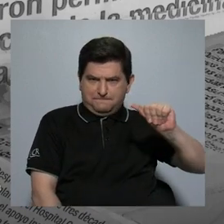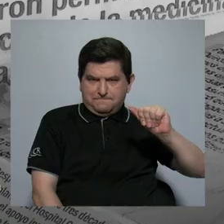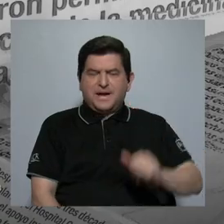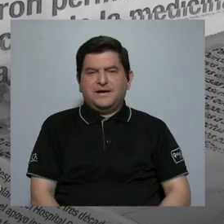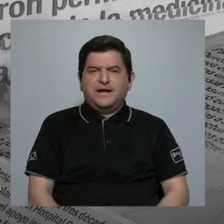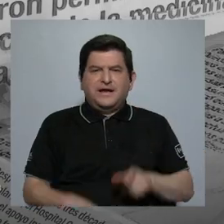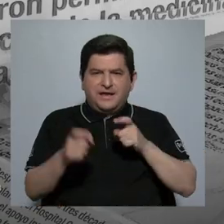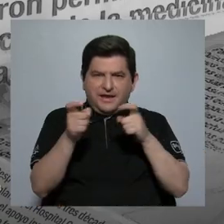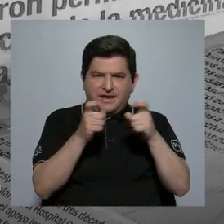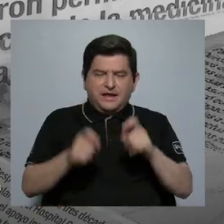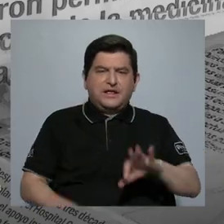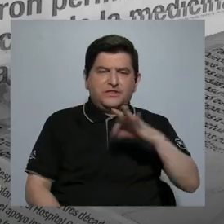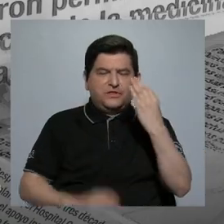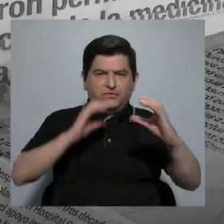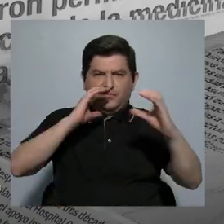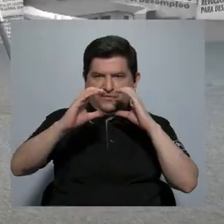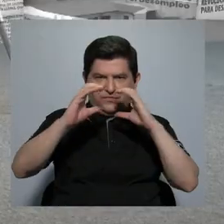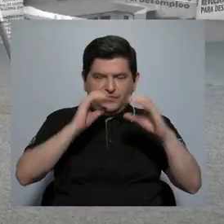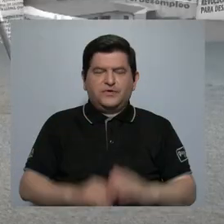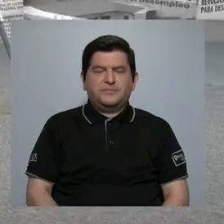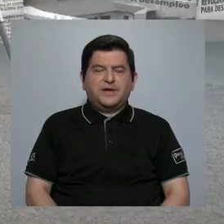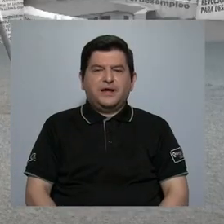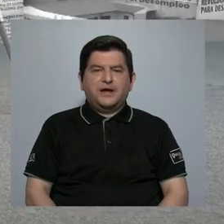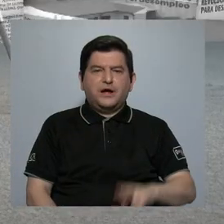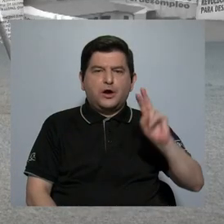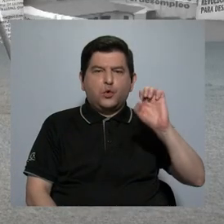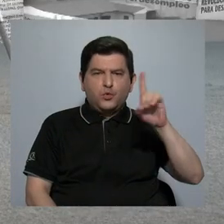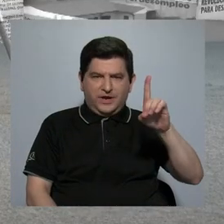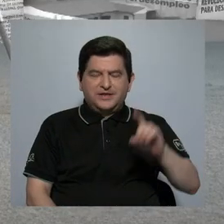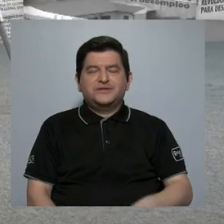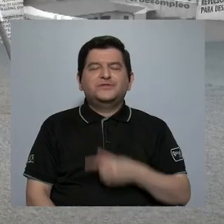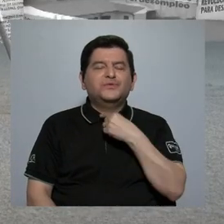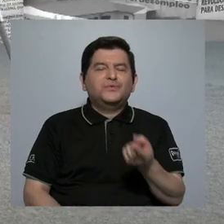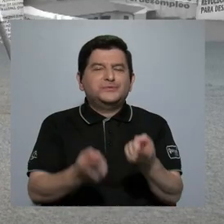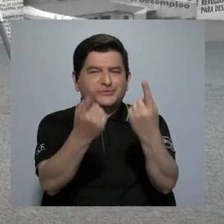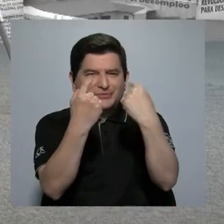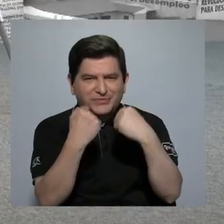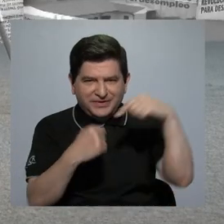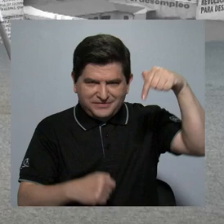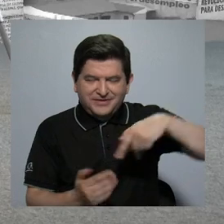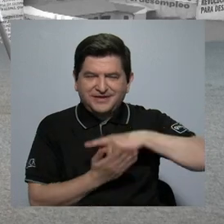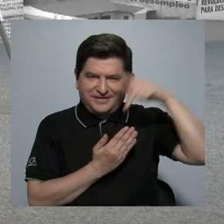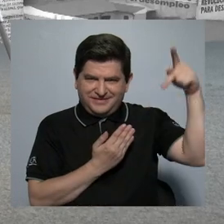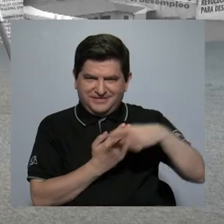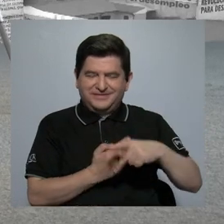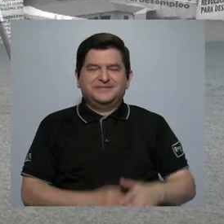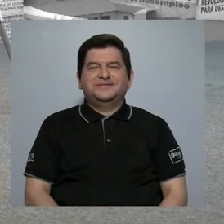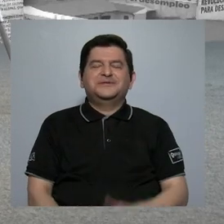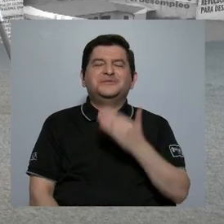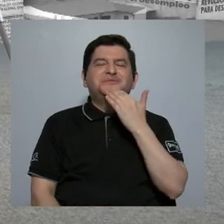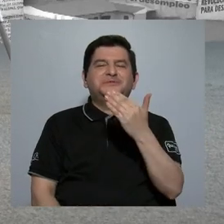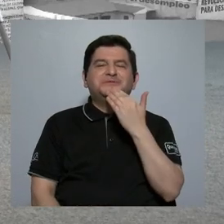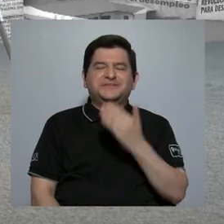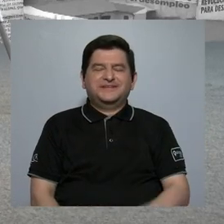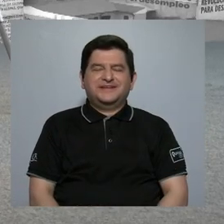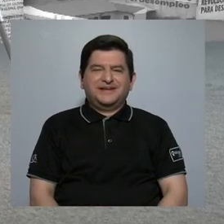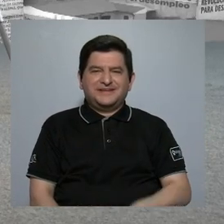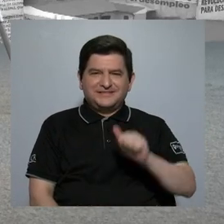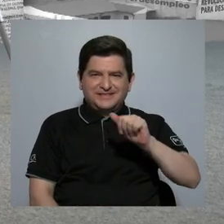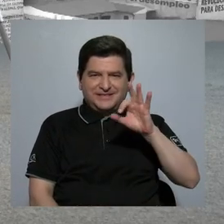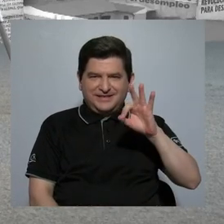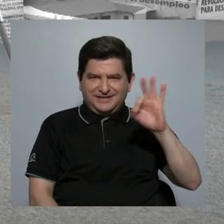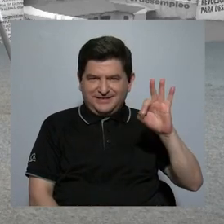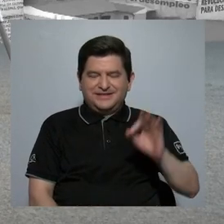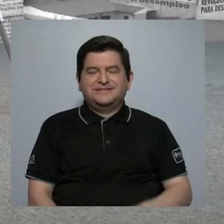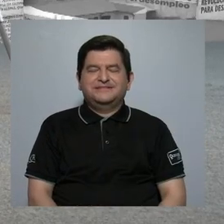en Administración de Medios de Comunicación de la UNED. Un gusto Johanna tenerla aquí en el programa. Muchas gracias Alejandra por la